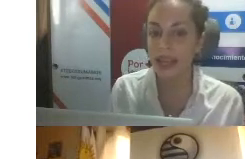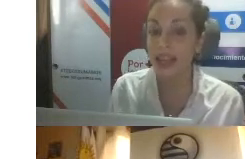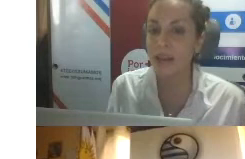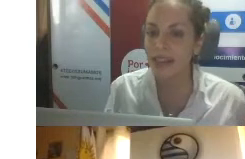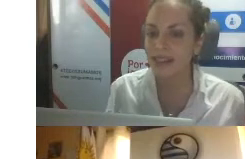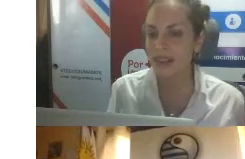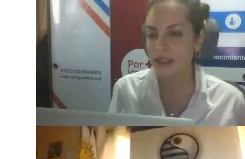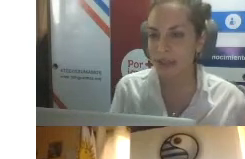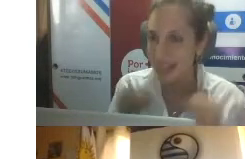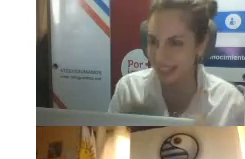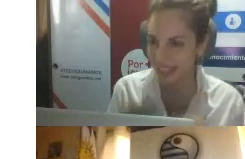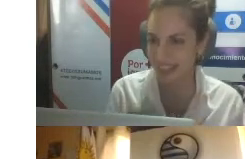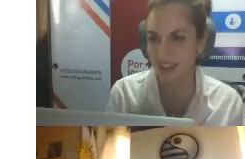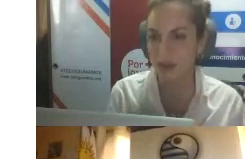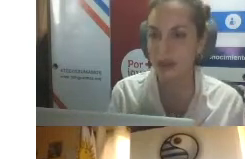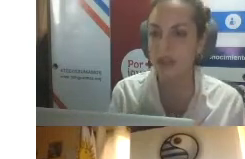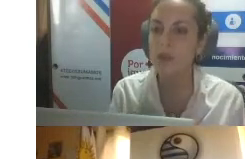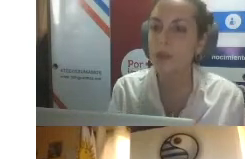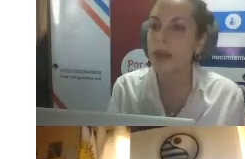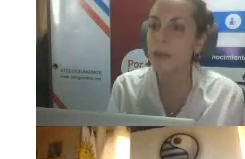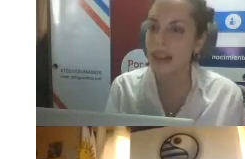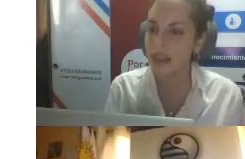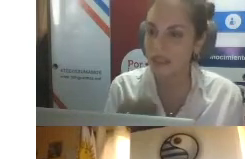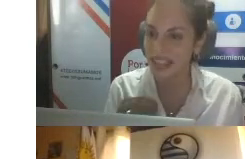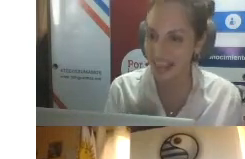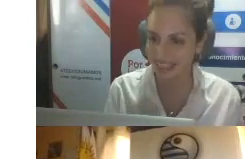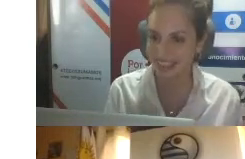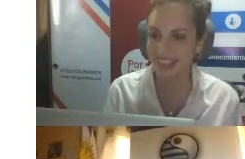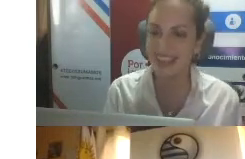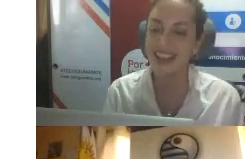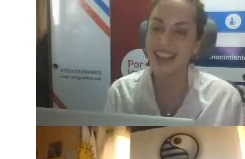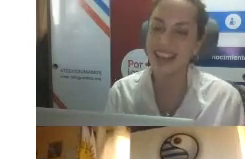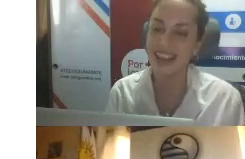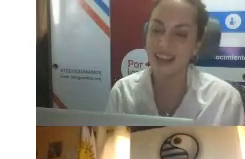herramientas prácticas en esto de poder planificar.